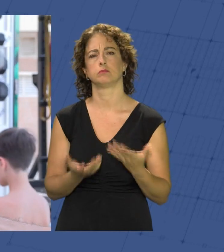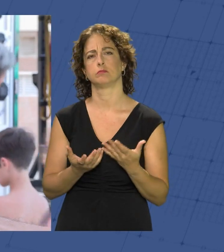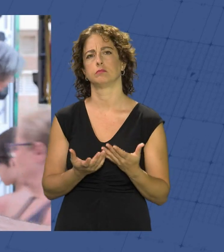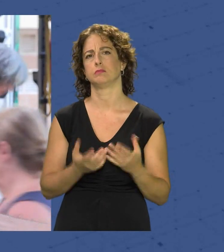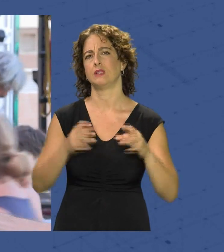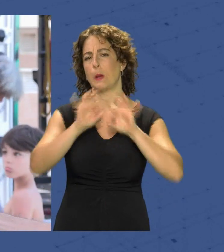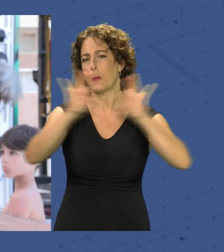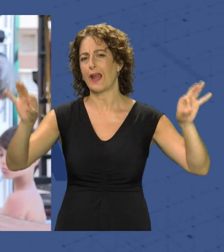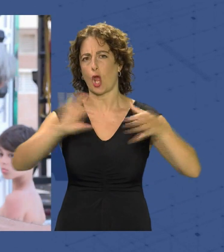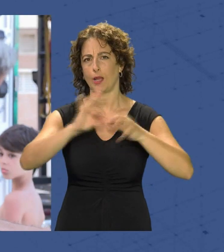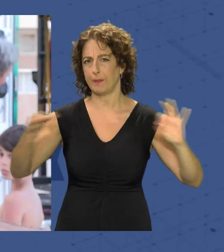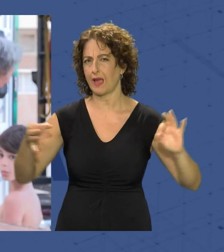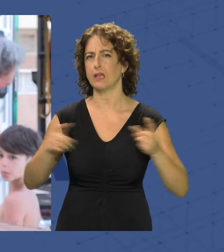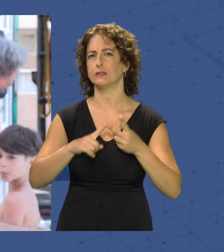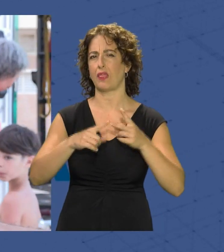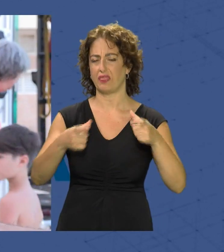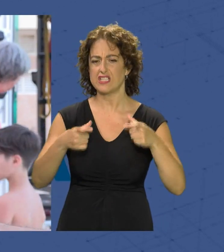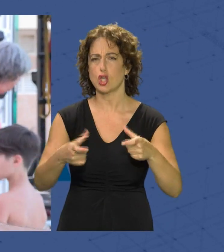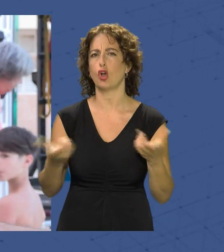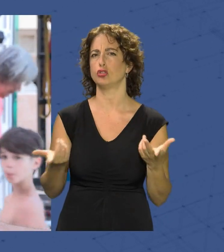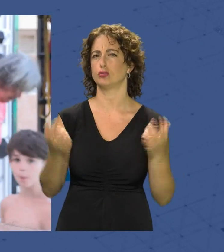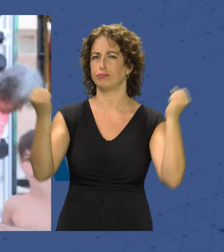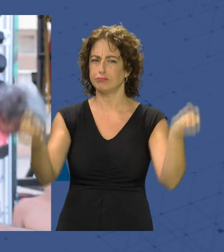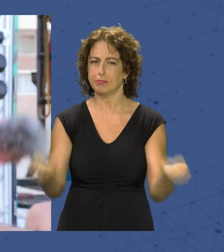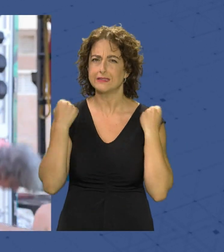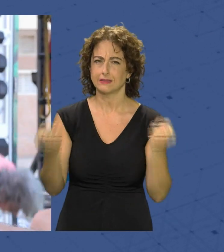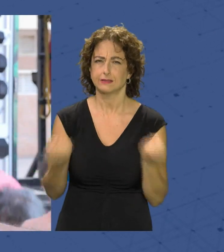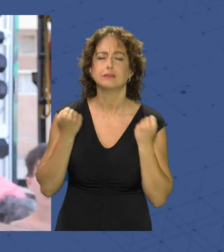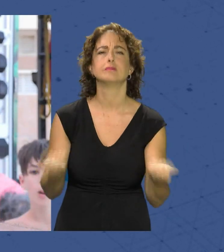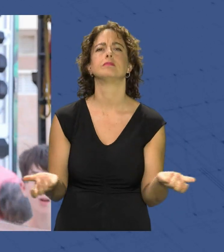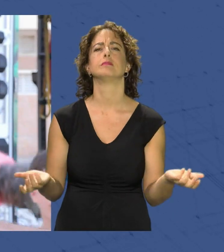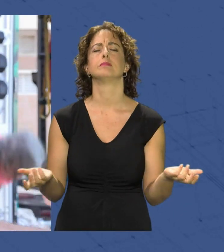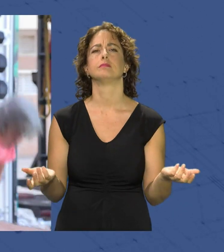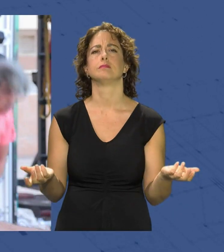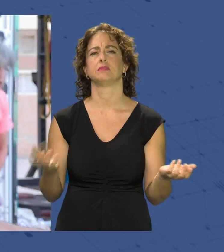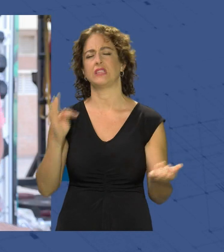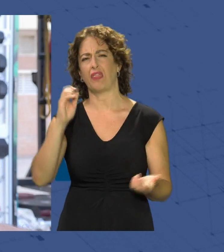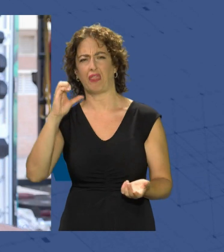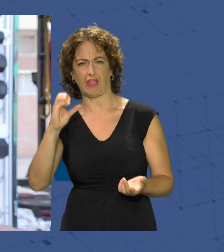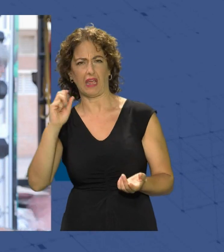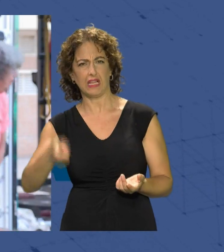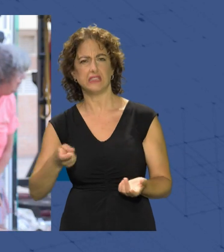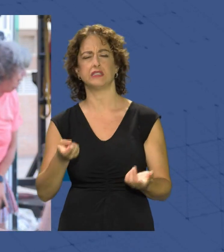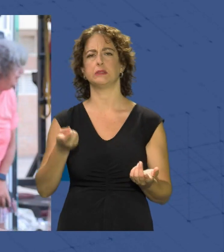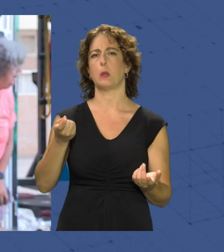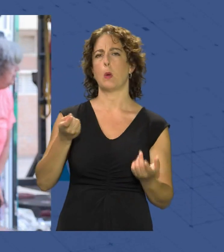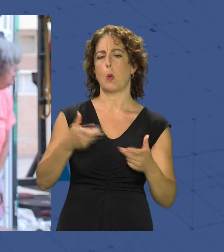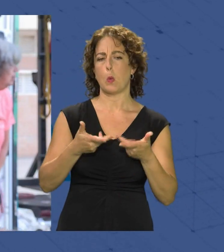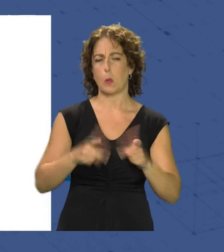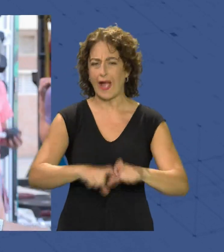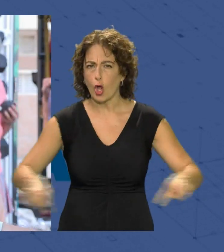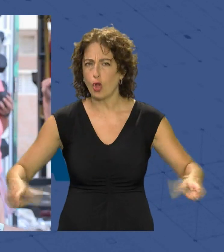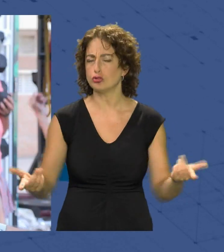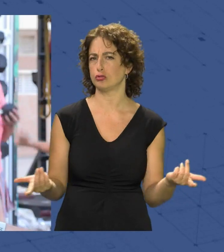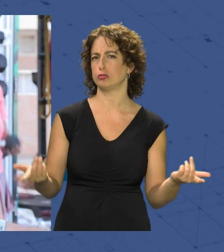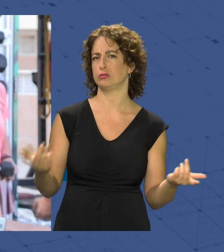barra olímpica, disco, mancuernas, TRX, banco, kettlebell, etc.